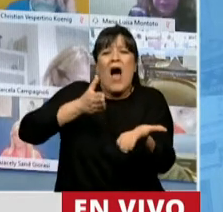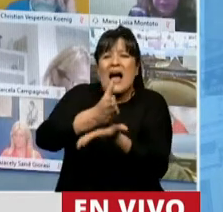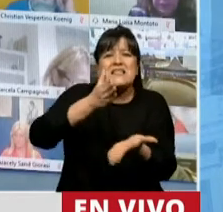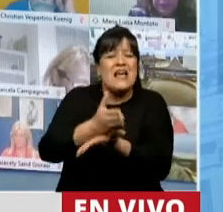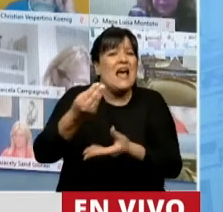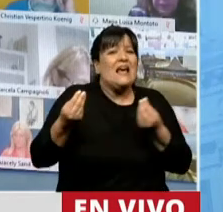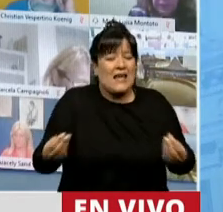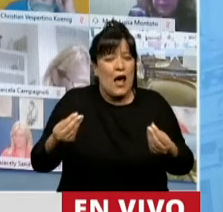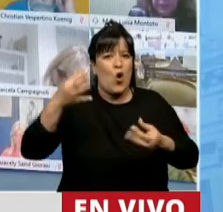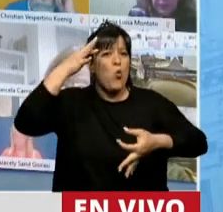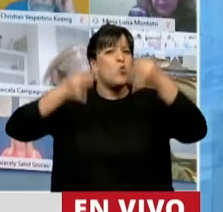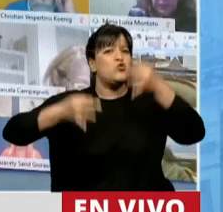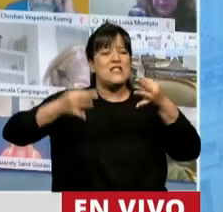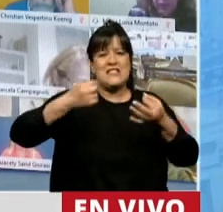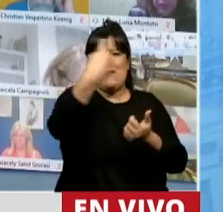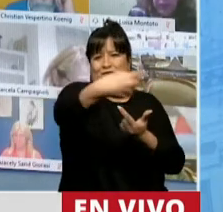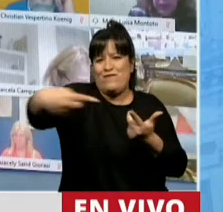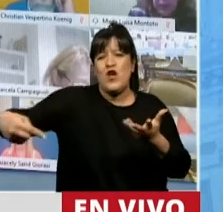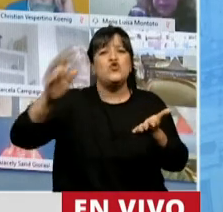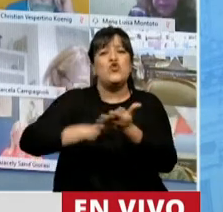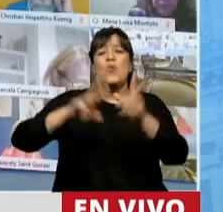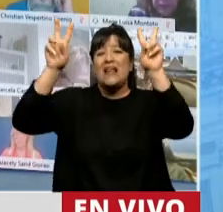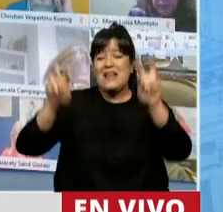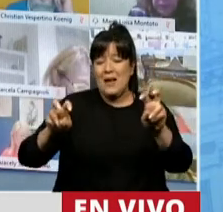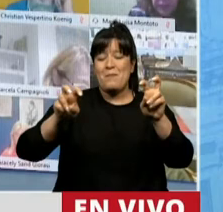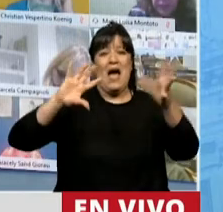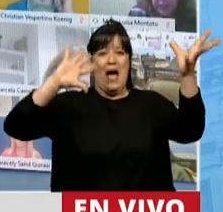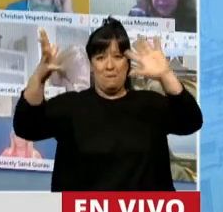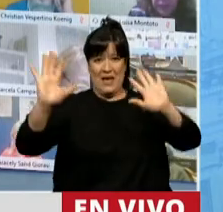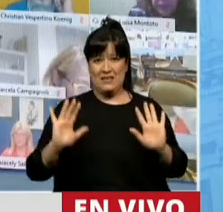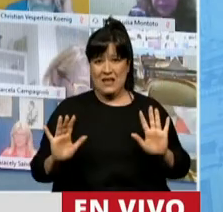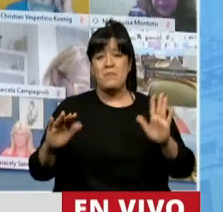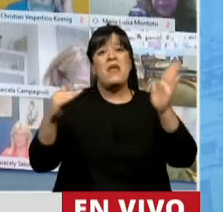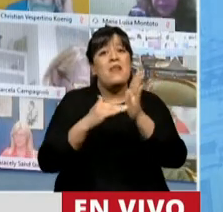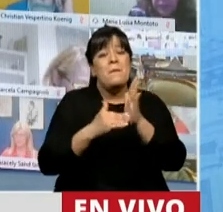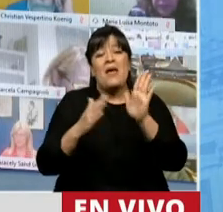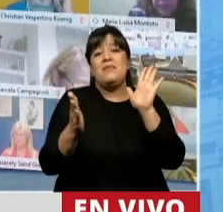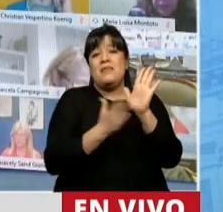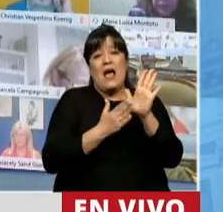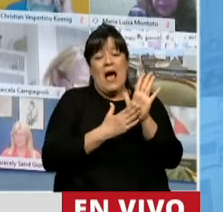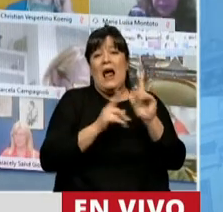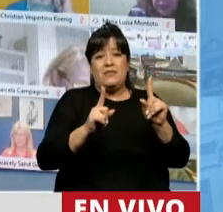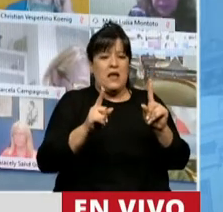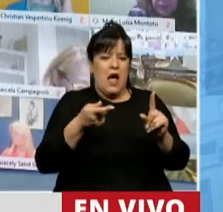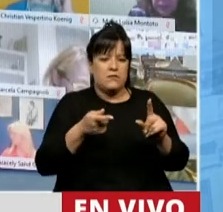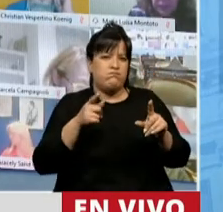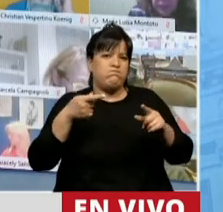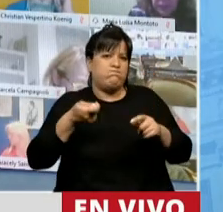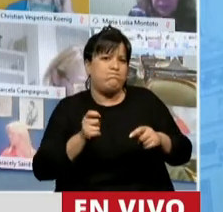las justicias en asuntos ambientales de acuerdo con las garantías del debido proceso.